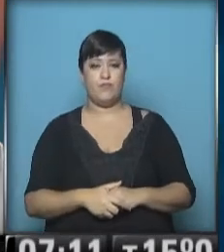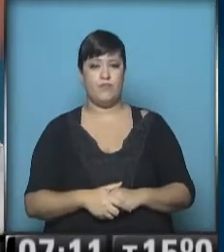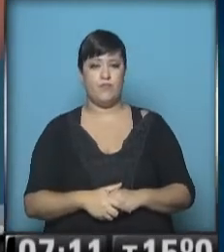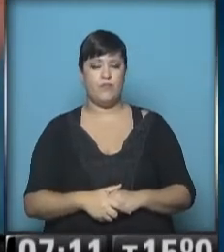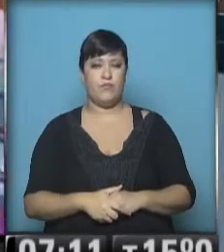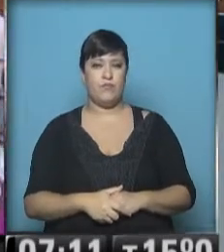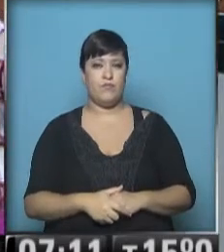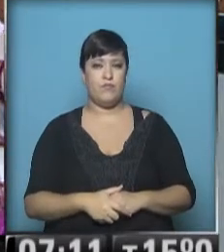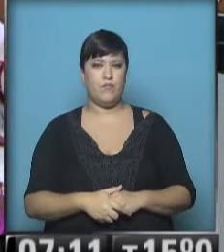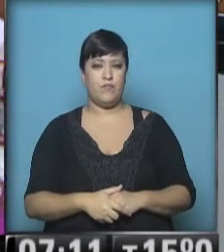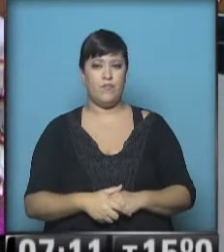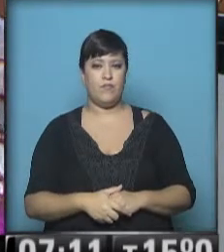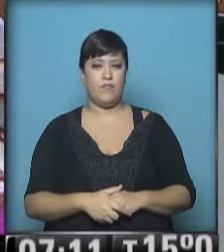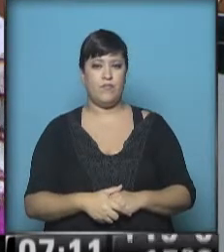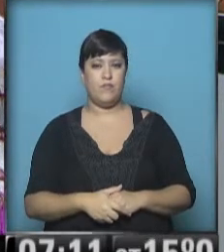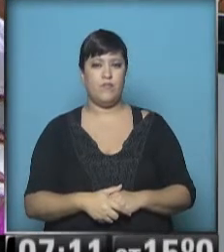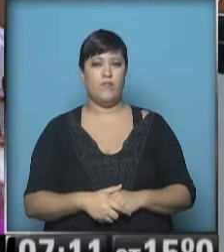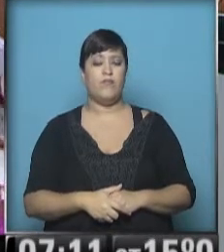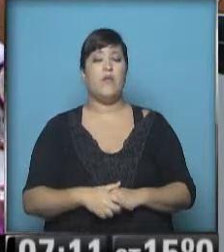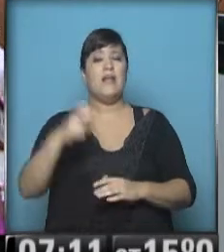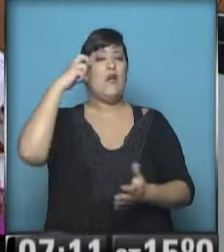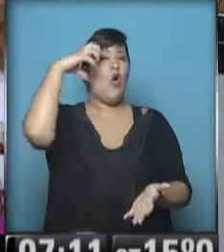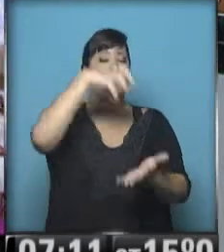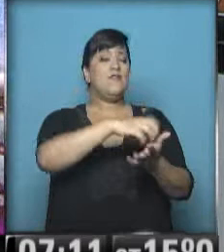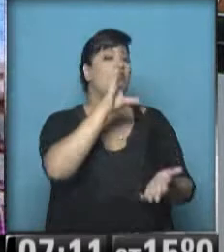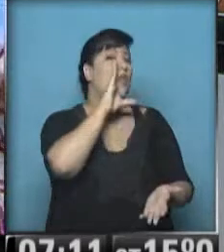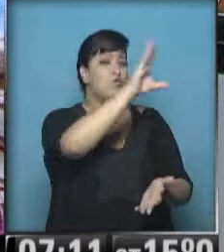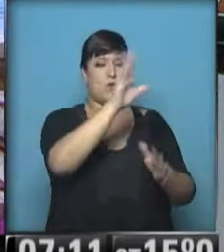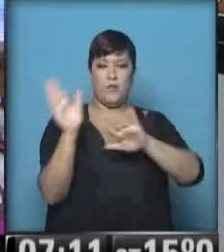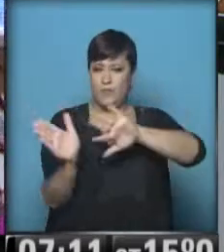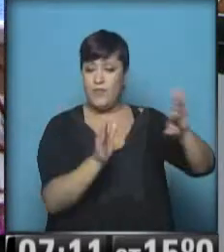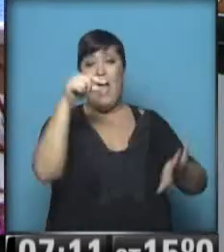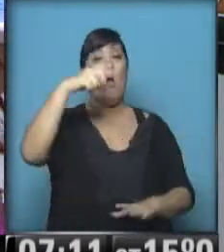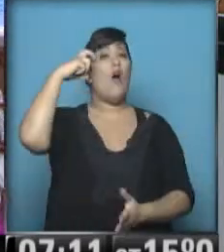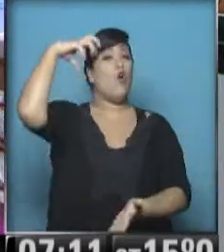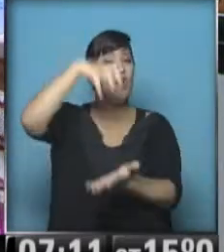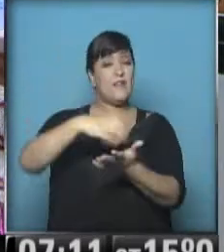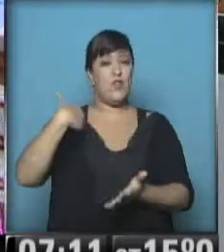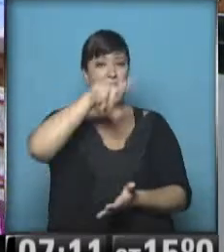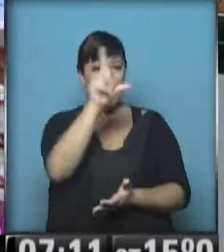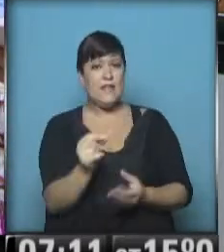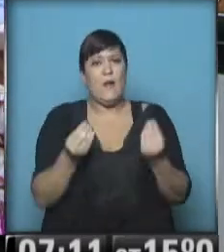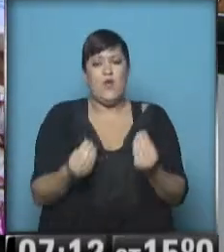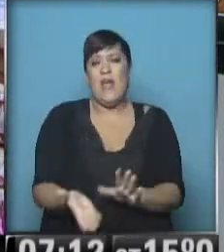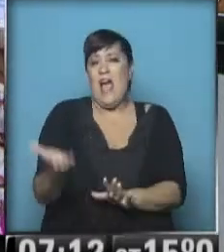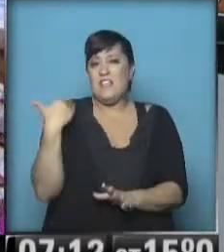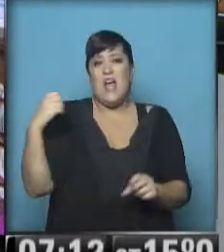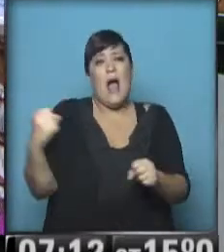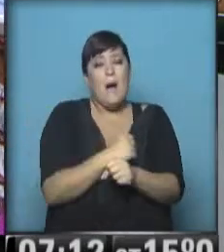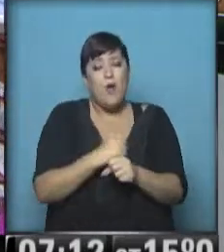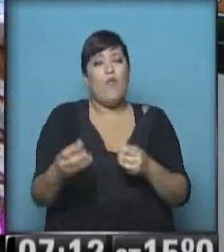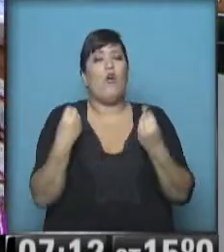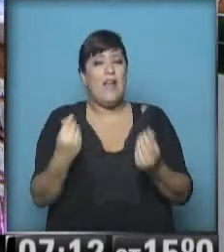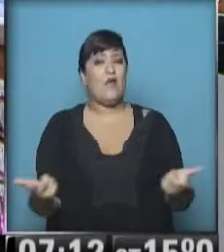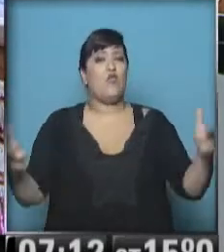embajador en Argentina. Dejamos el Congreso de Estados Unidos, vamos a estalarnos en el Congreso de la República Argentina porque en la jornada de ayer se aprobó una comisión